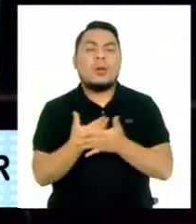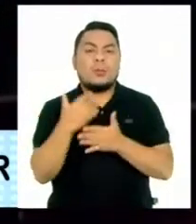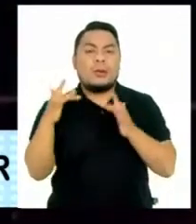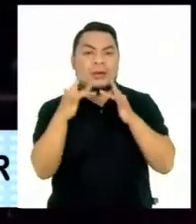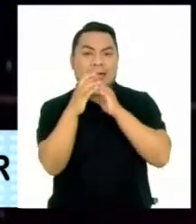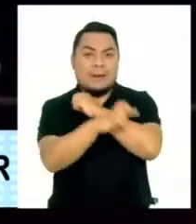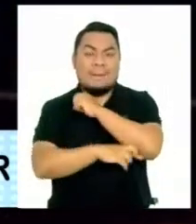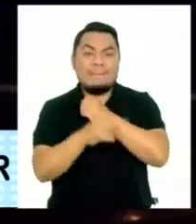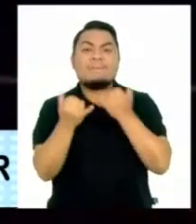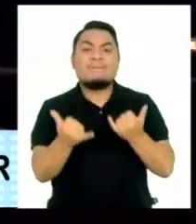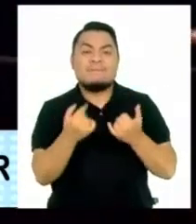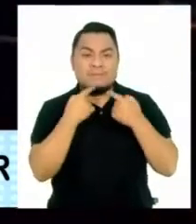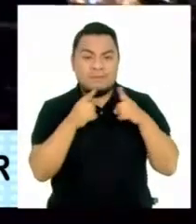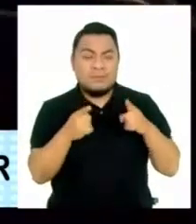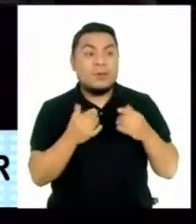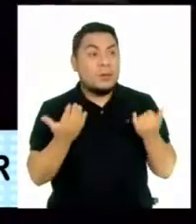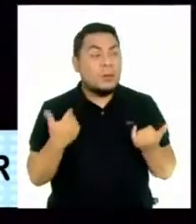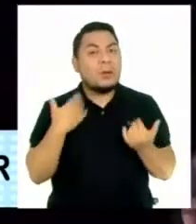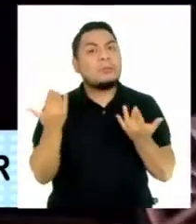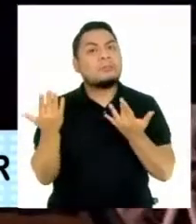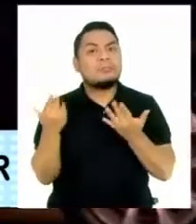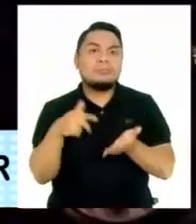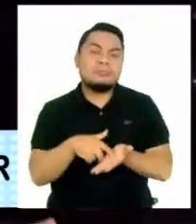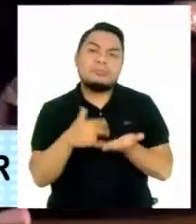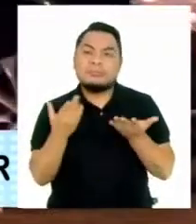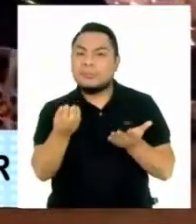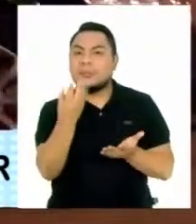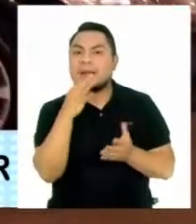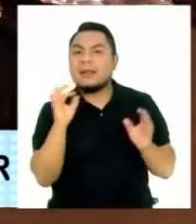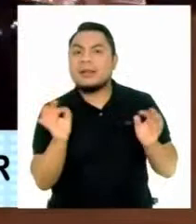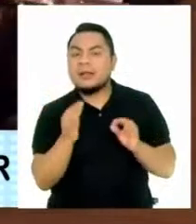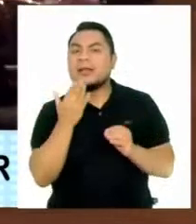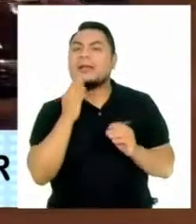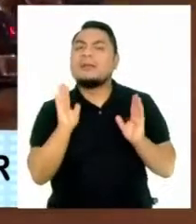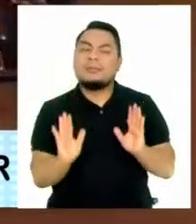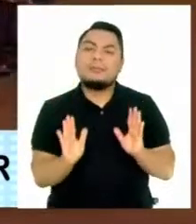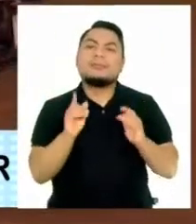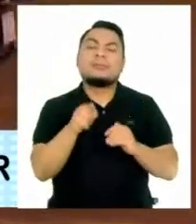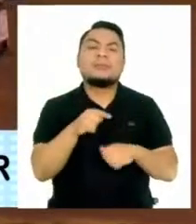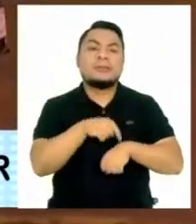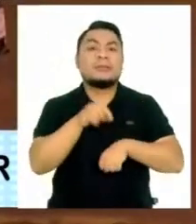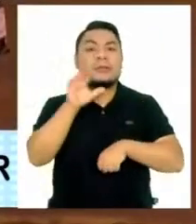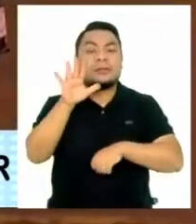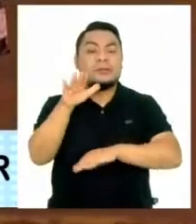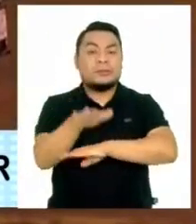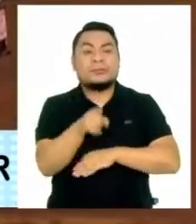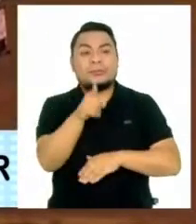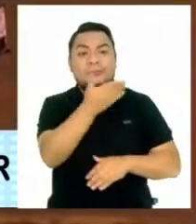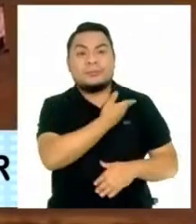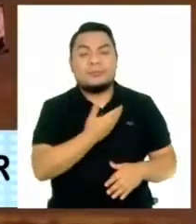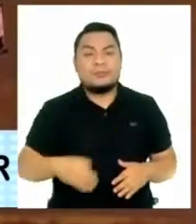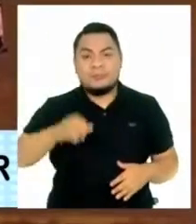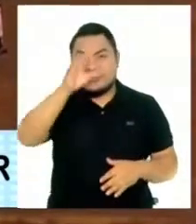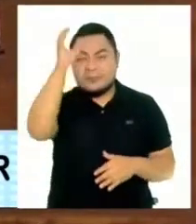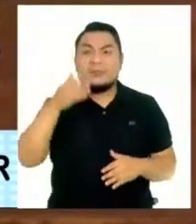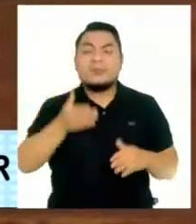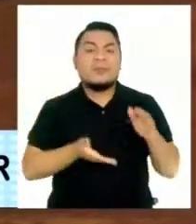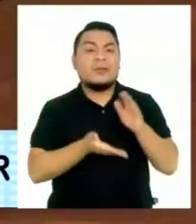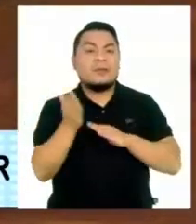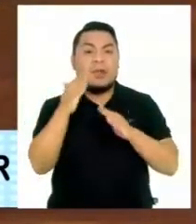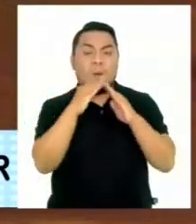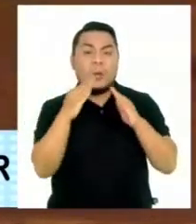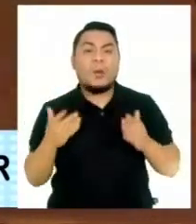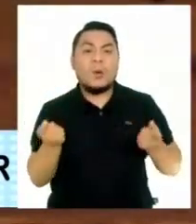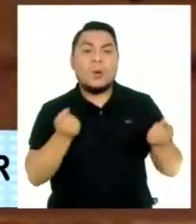ya hoy día. Nosotros estamos aquí a la expectativa. Hemos visto un movimiento. Cinco de la tarde, el presidente Pedro Castillo se retiró del